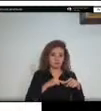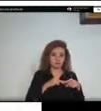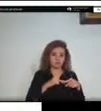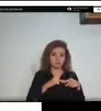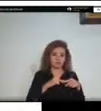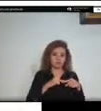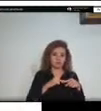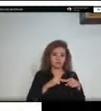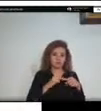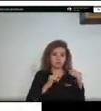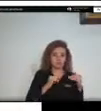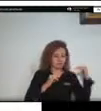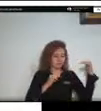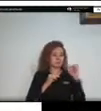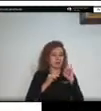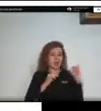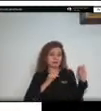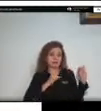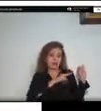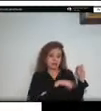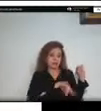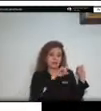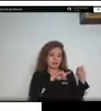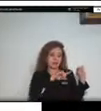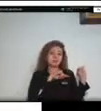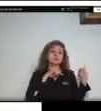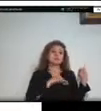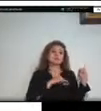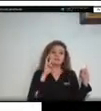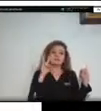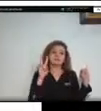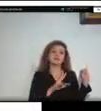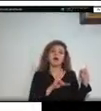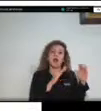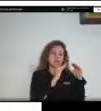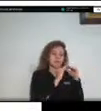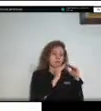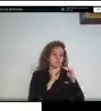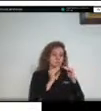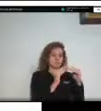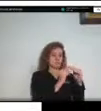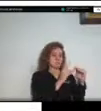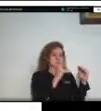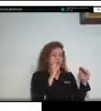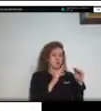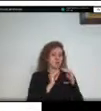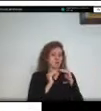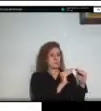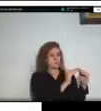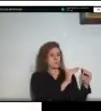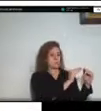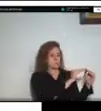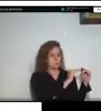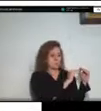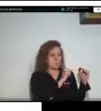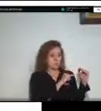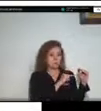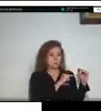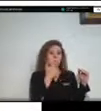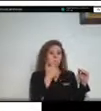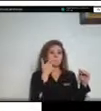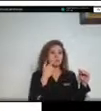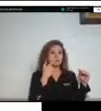izquierdo donde podemos ver unas viviendas y se puede observar como una ruta de derrame